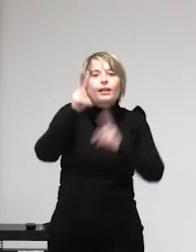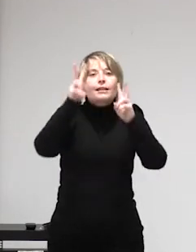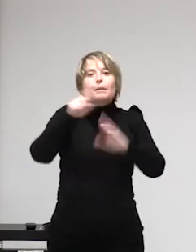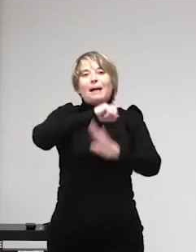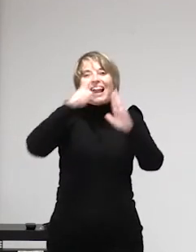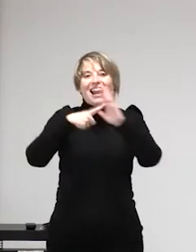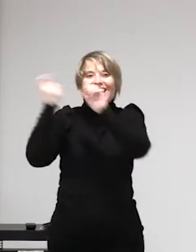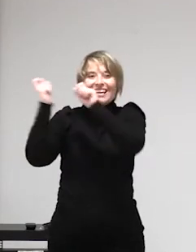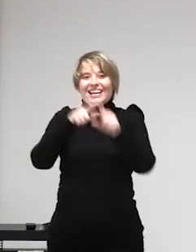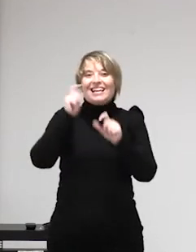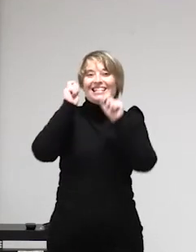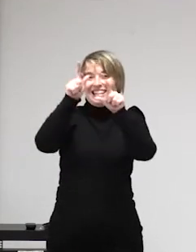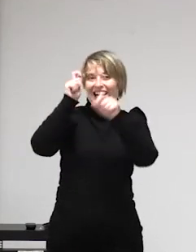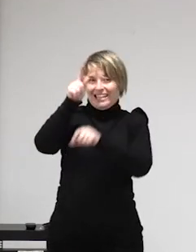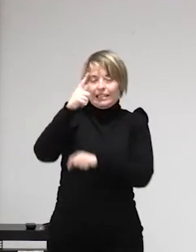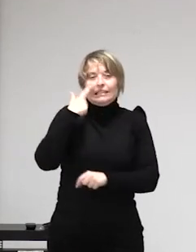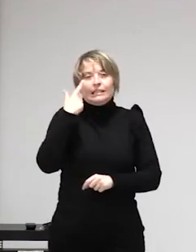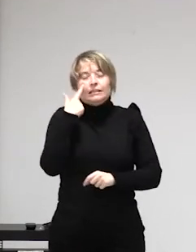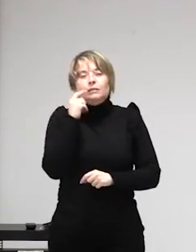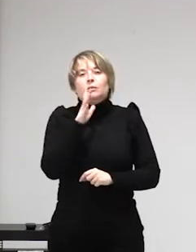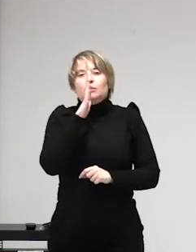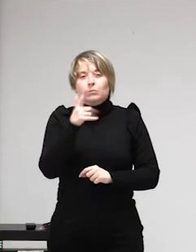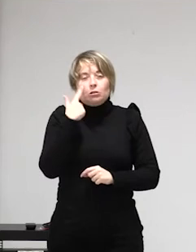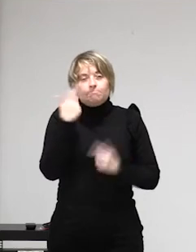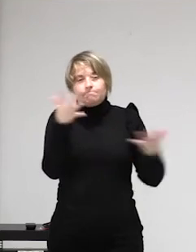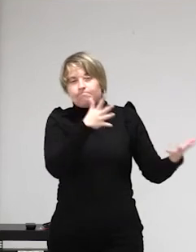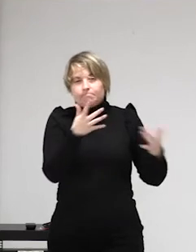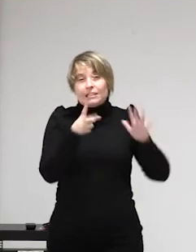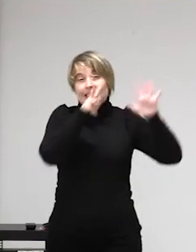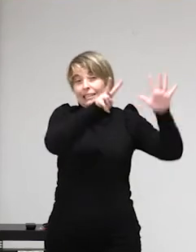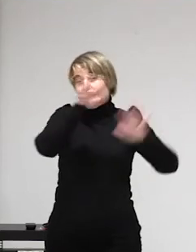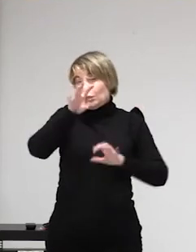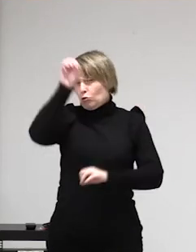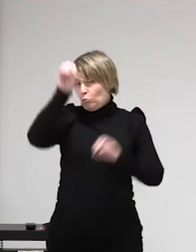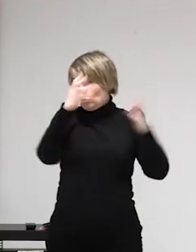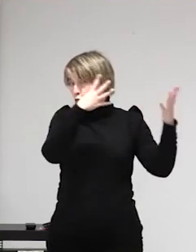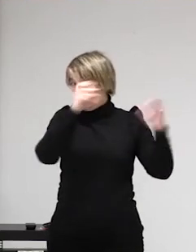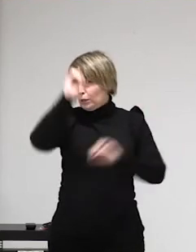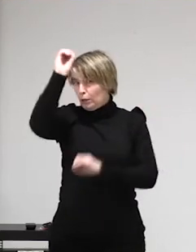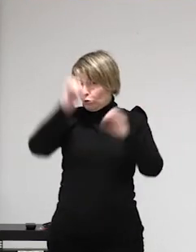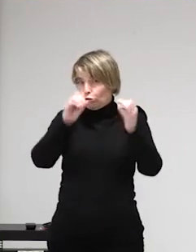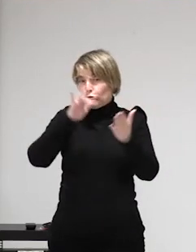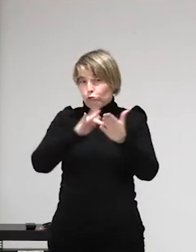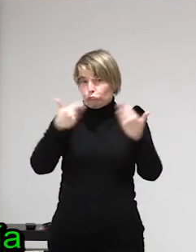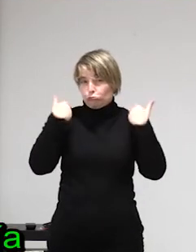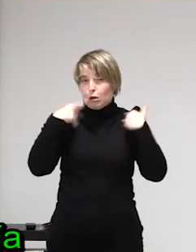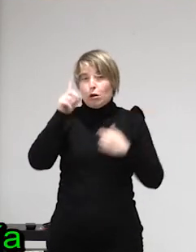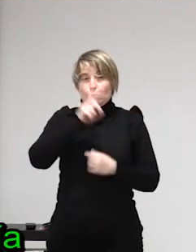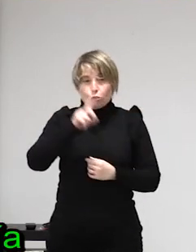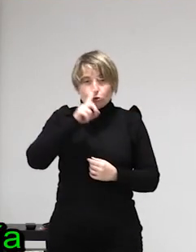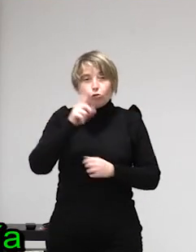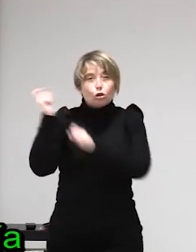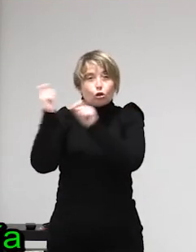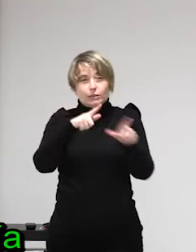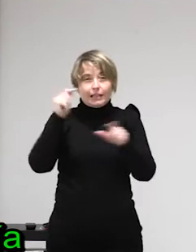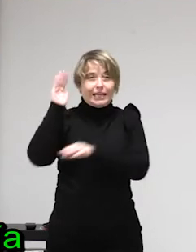90 el 85 el 80 el 14 o el 3% a mí esto sinceramente me resulta irrelevante a mí lo que me importa